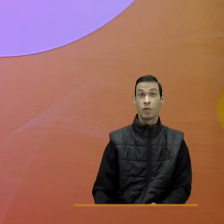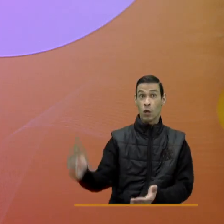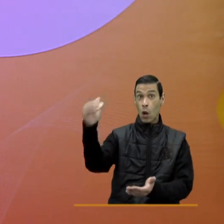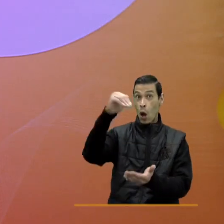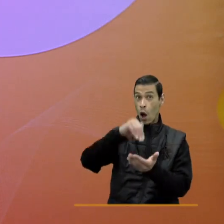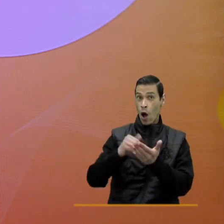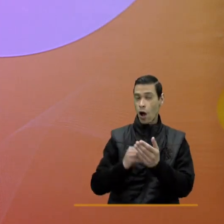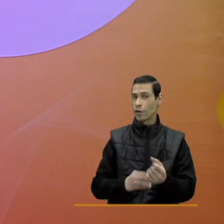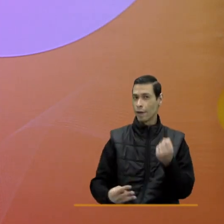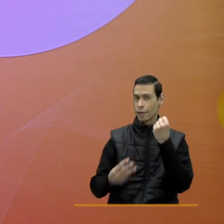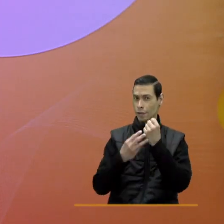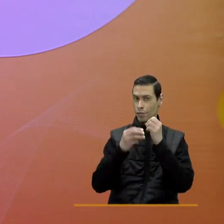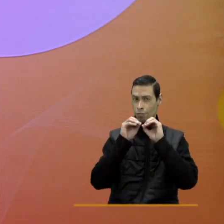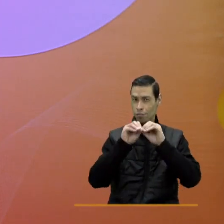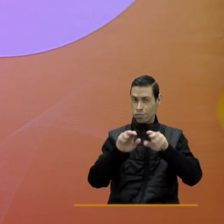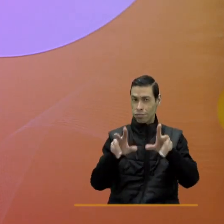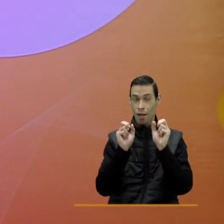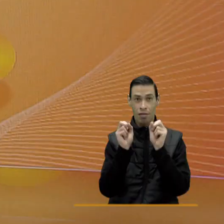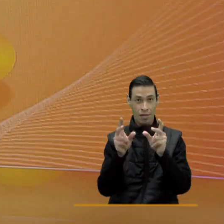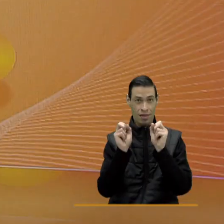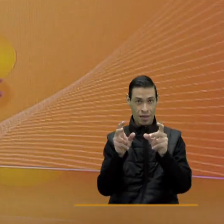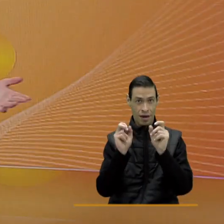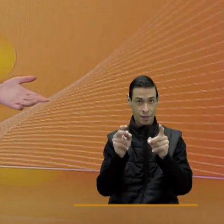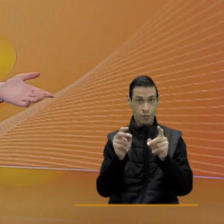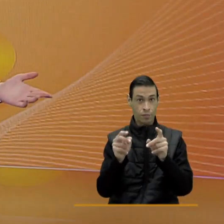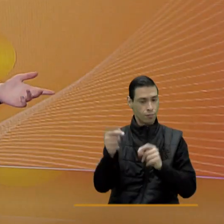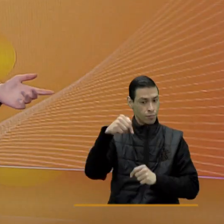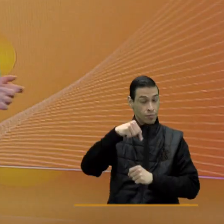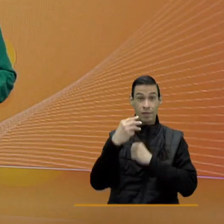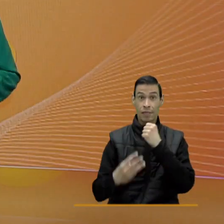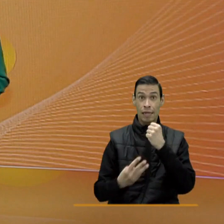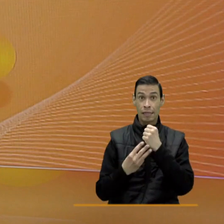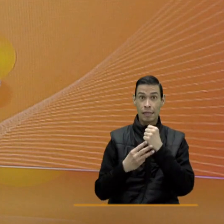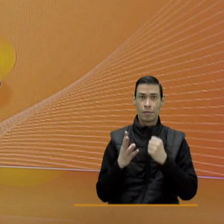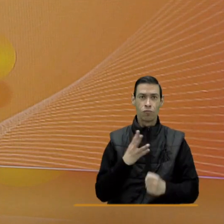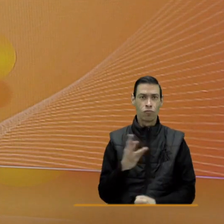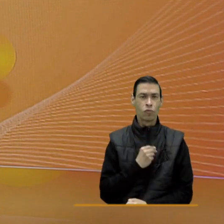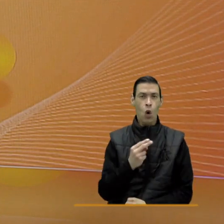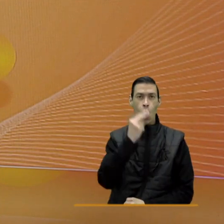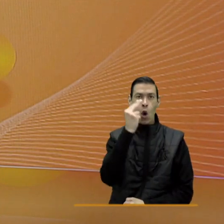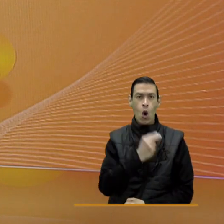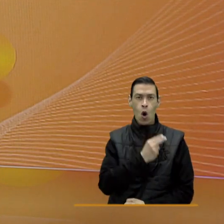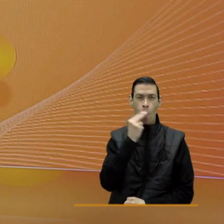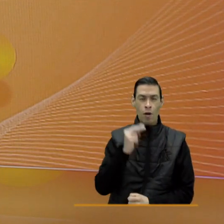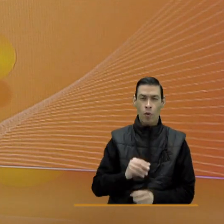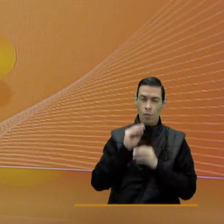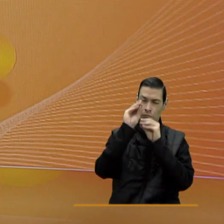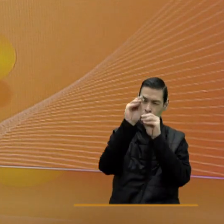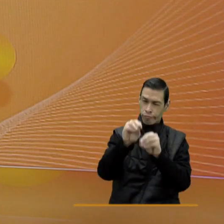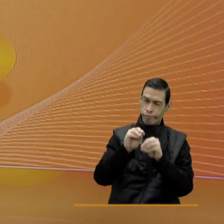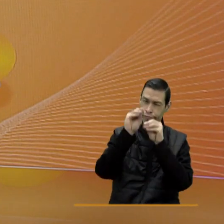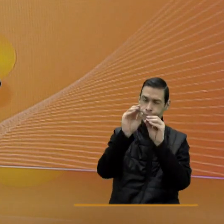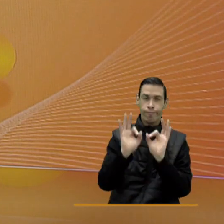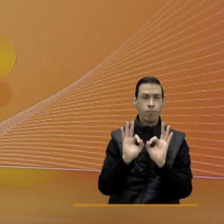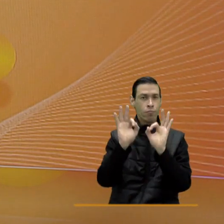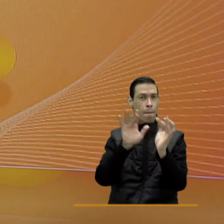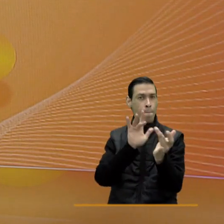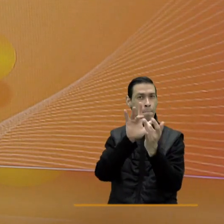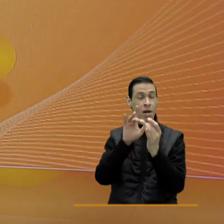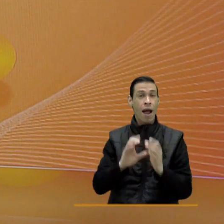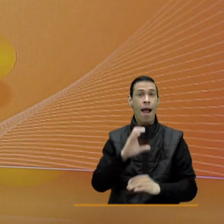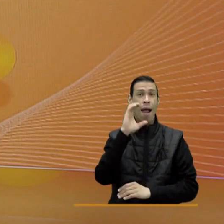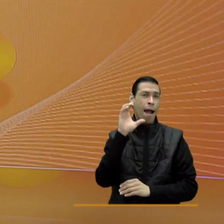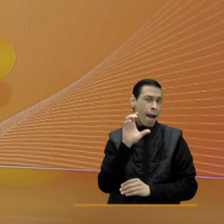Estamos al aire con Sena al Aire TV. En el Sena estamos comprometidos con la educación pertinente y de calidad para los